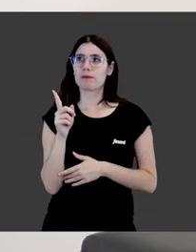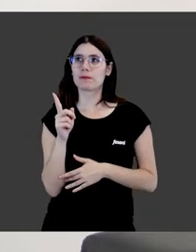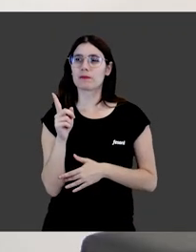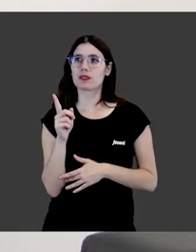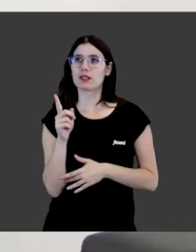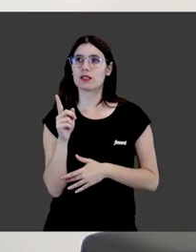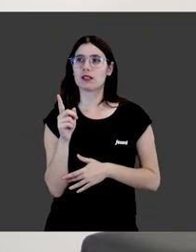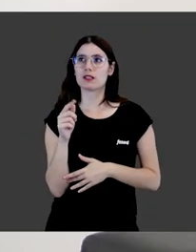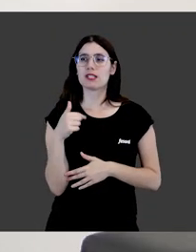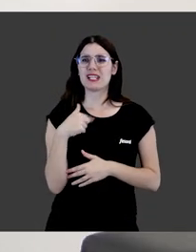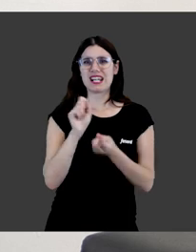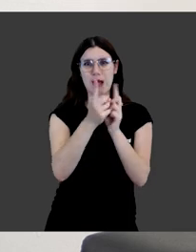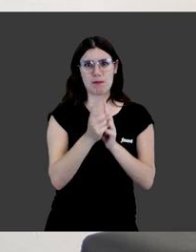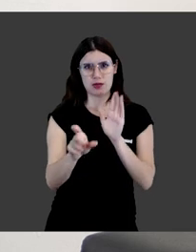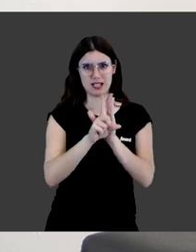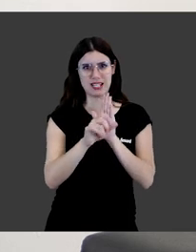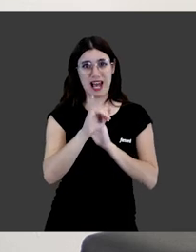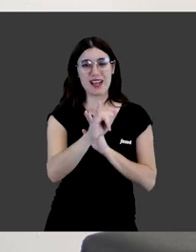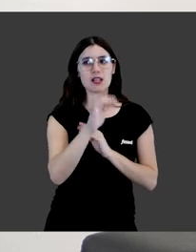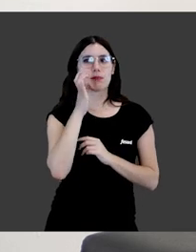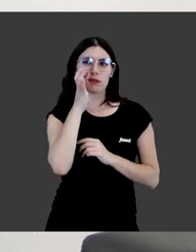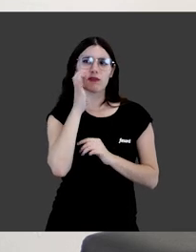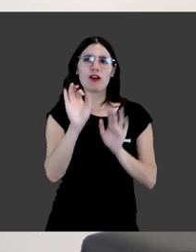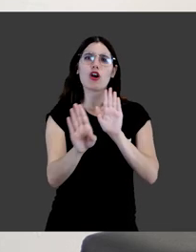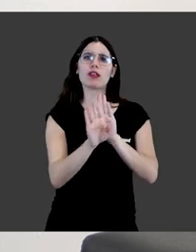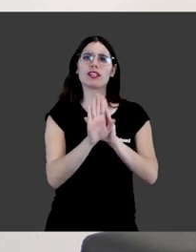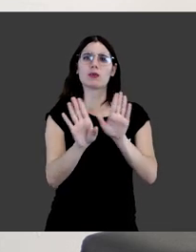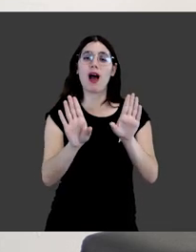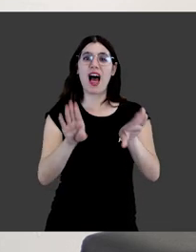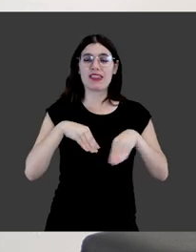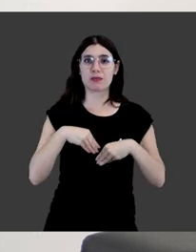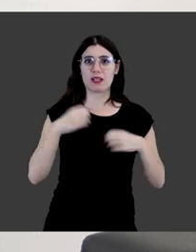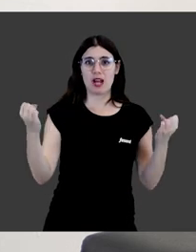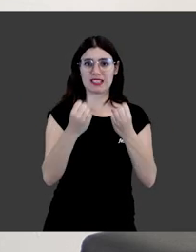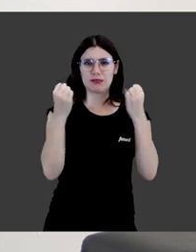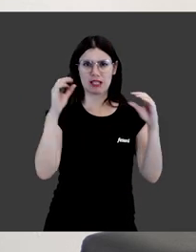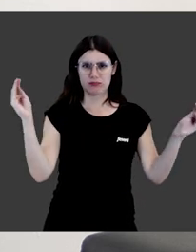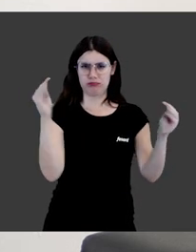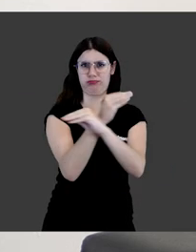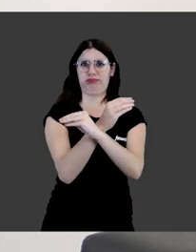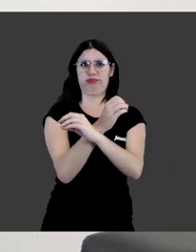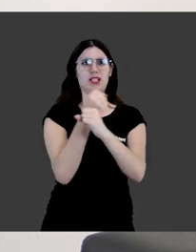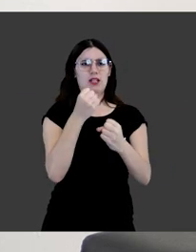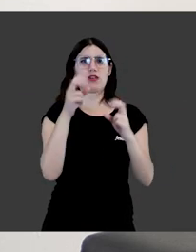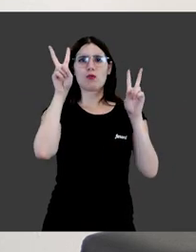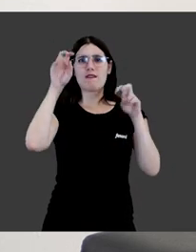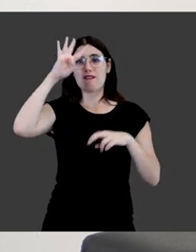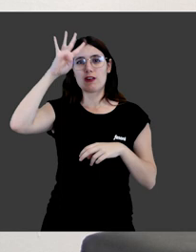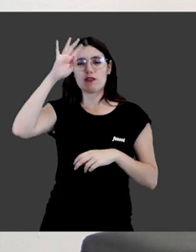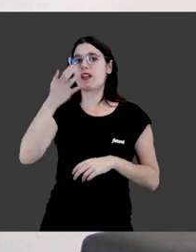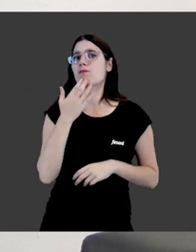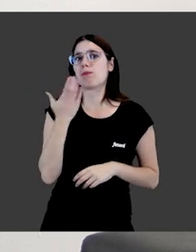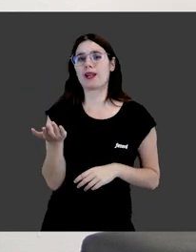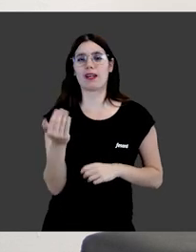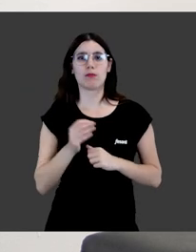Fíjate, pese a estos cambios legislativos siguen admitiéndose actividades que parecen chocar con la nueva